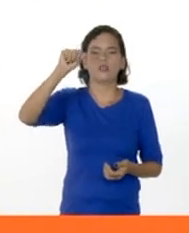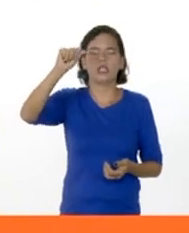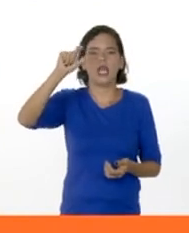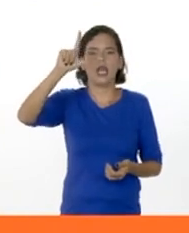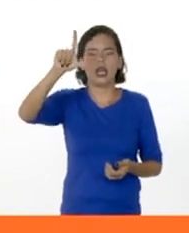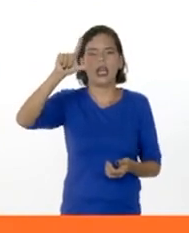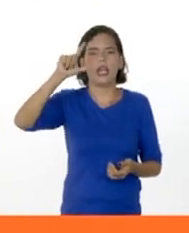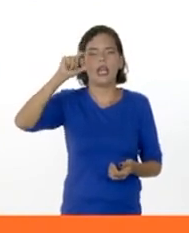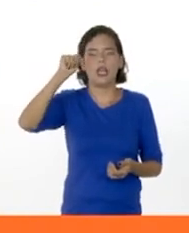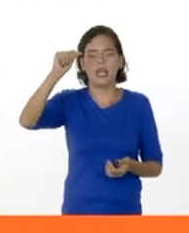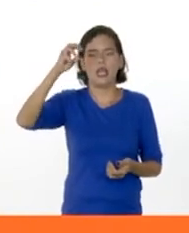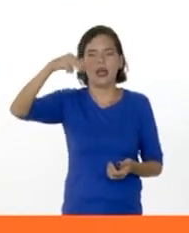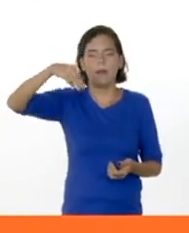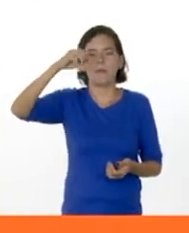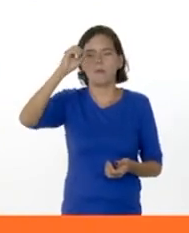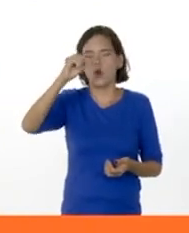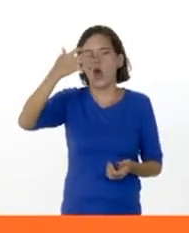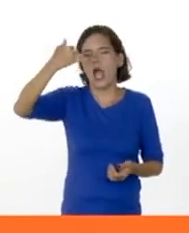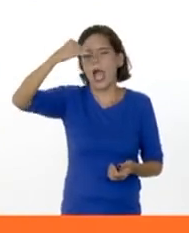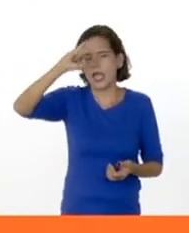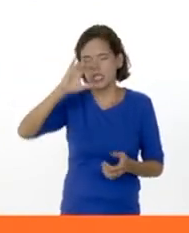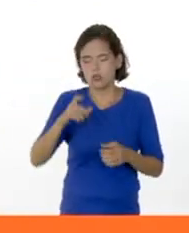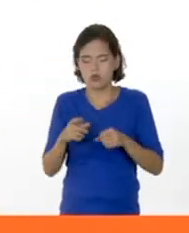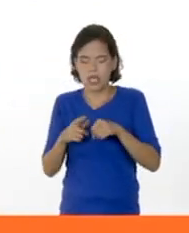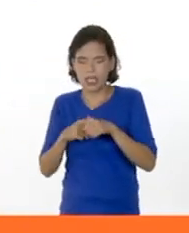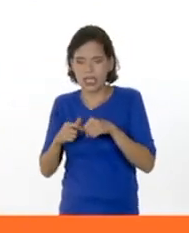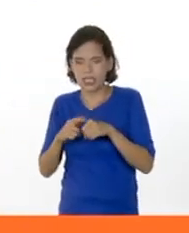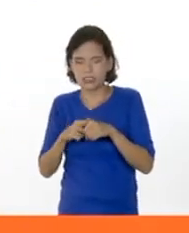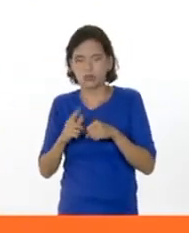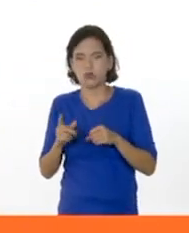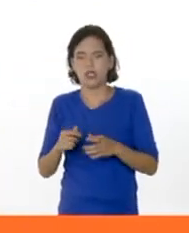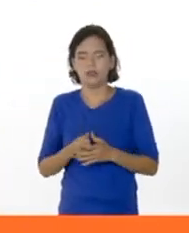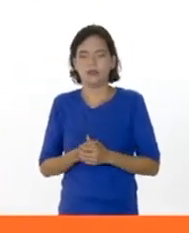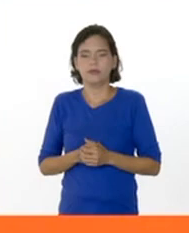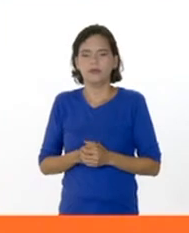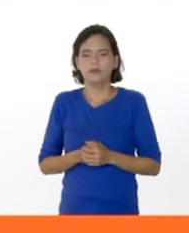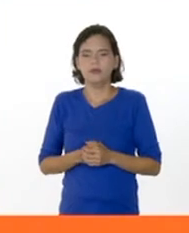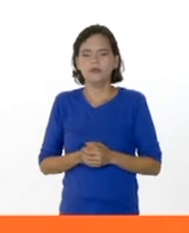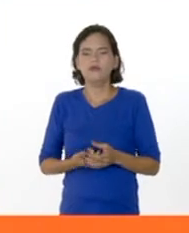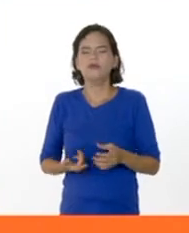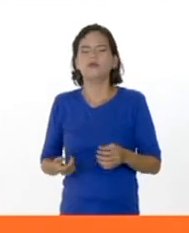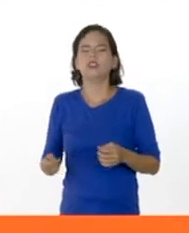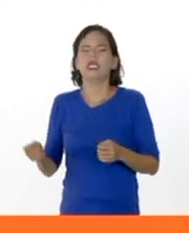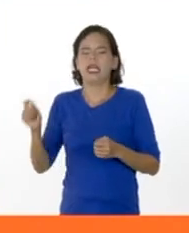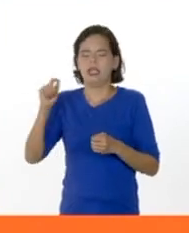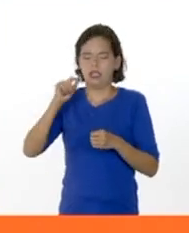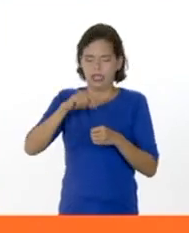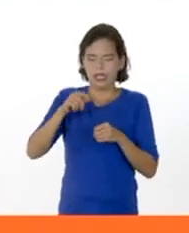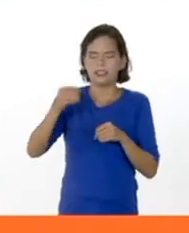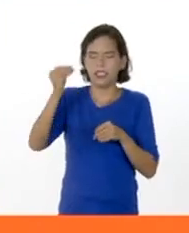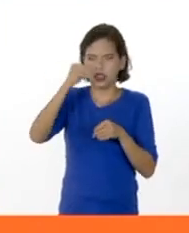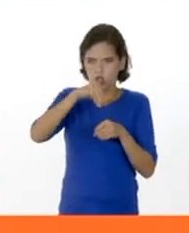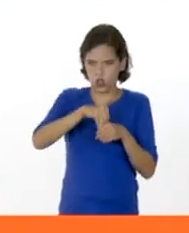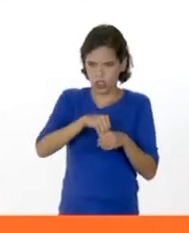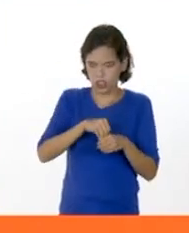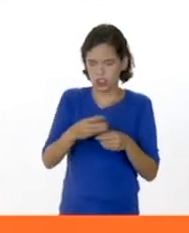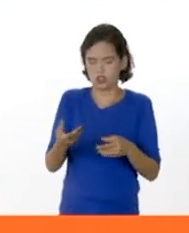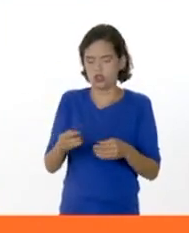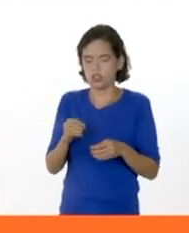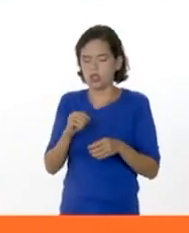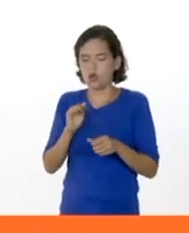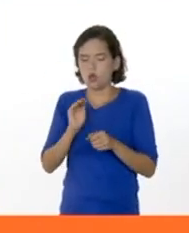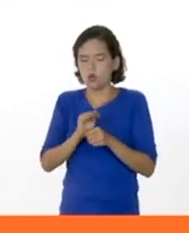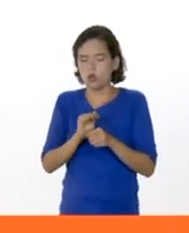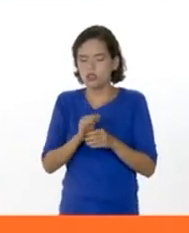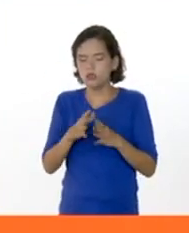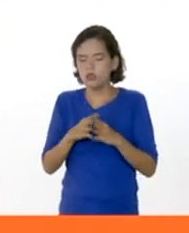una glándula llamada la glándula pituitaria. Y dentro de esa glándula pituitaria se concentran